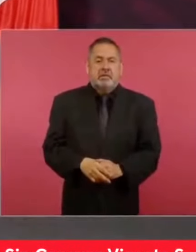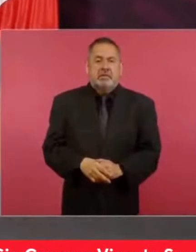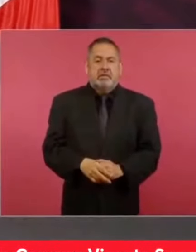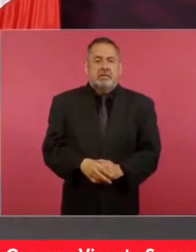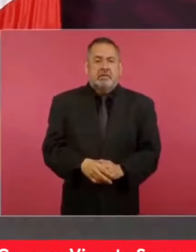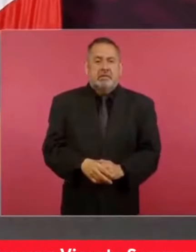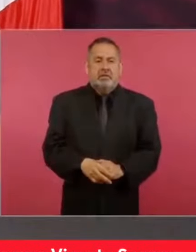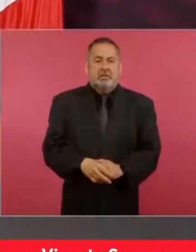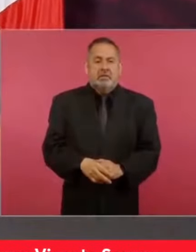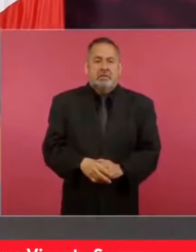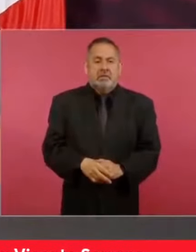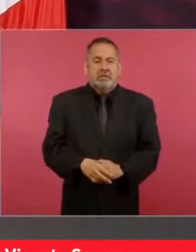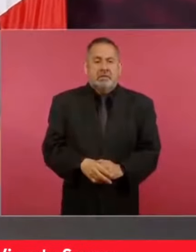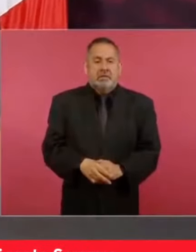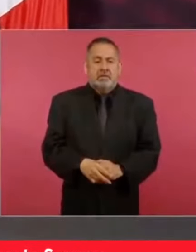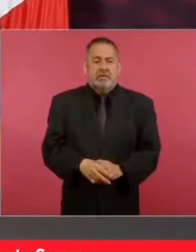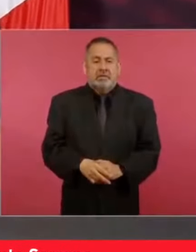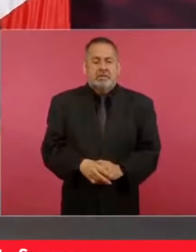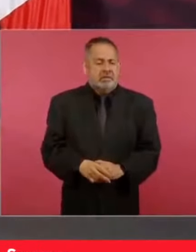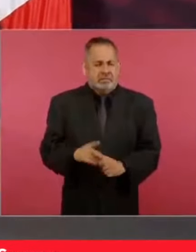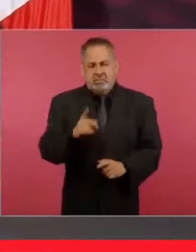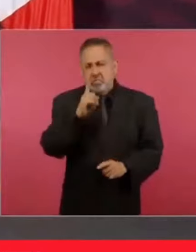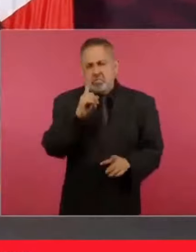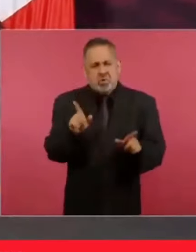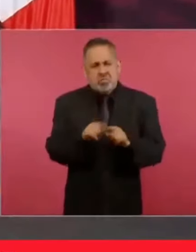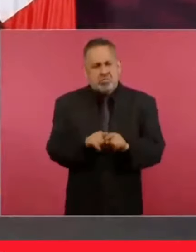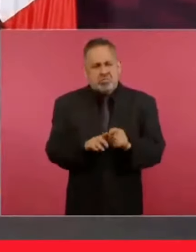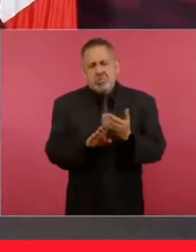Entonces, tenemos que prevenir.